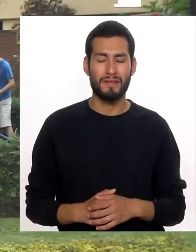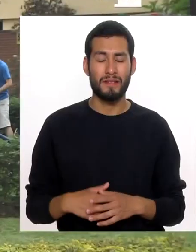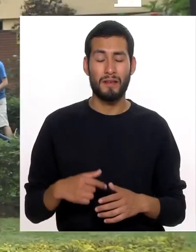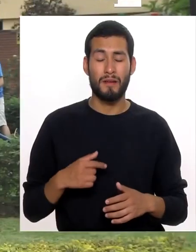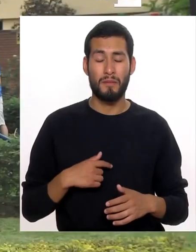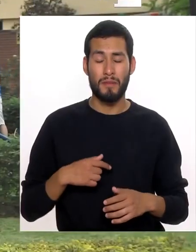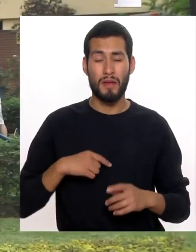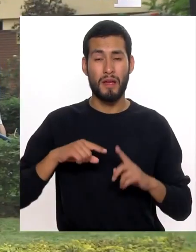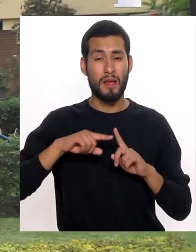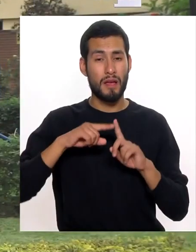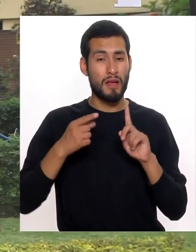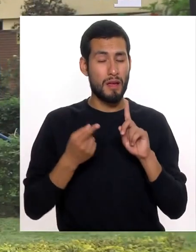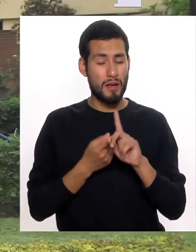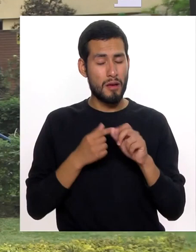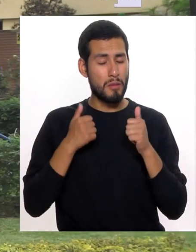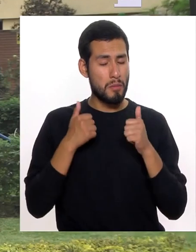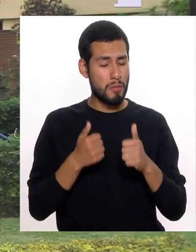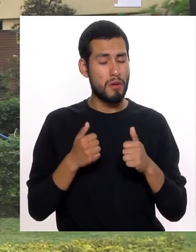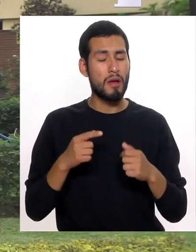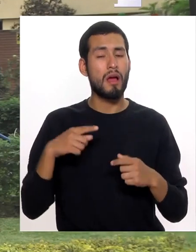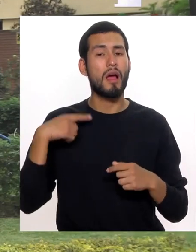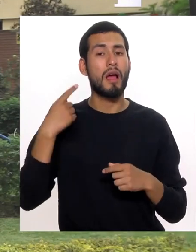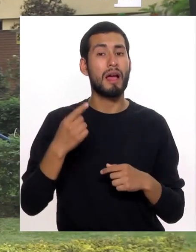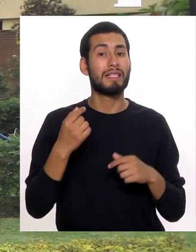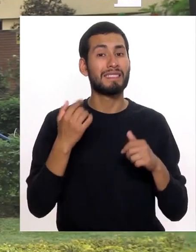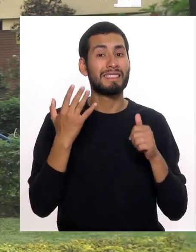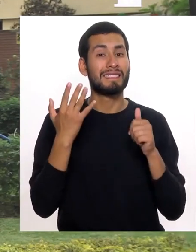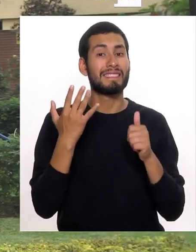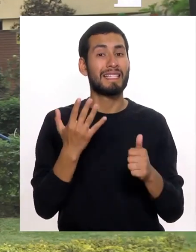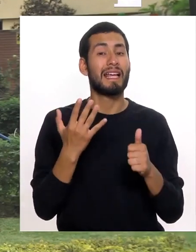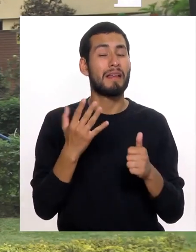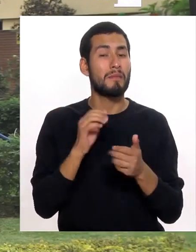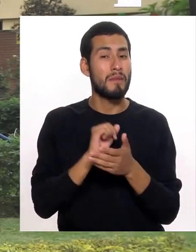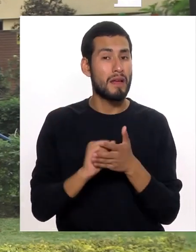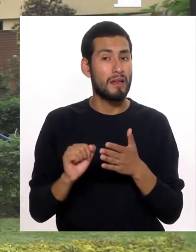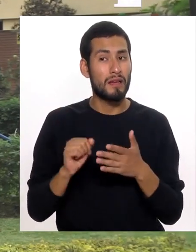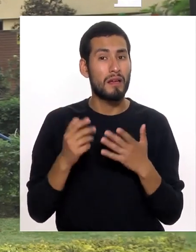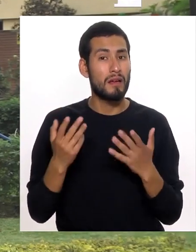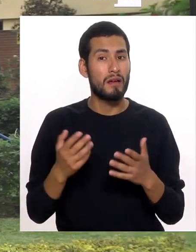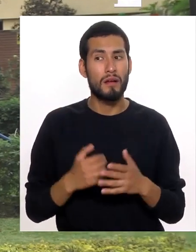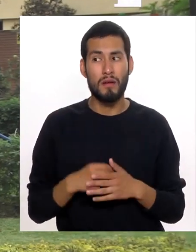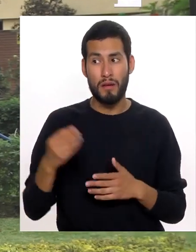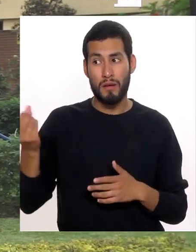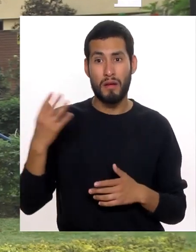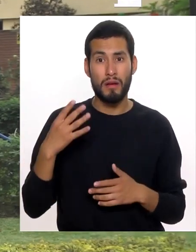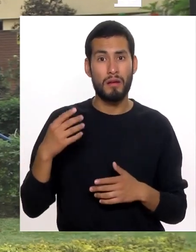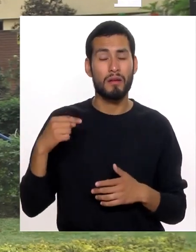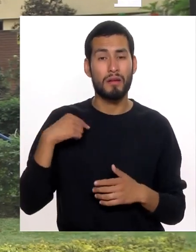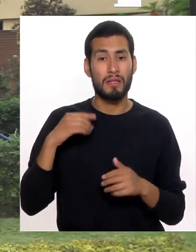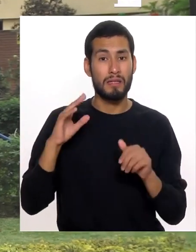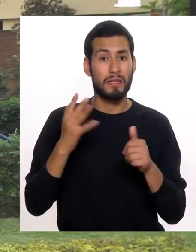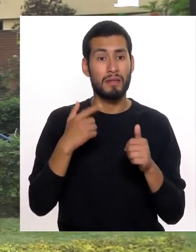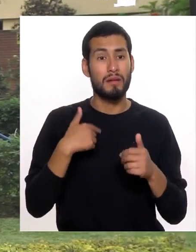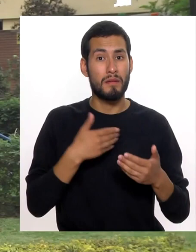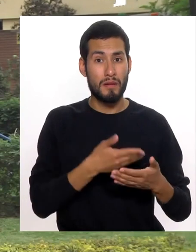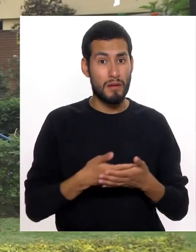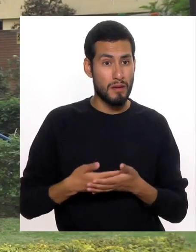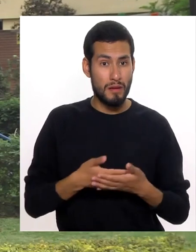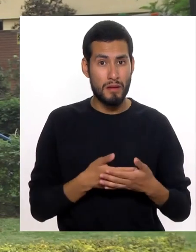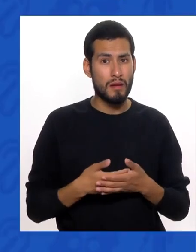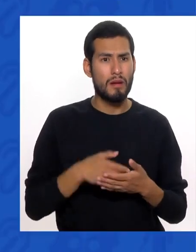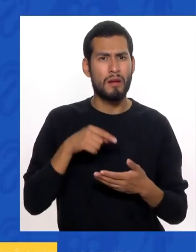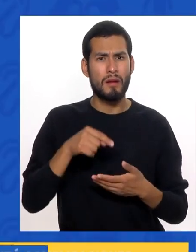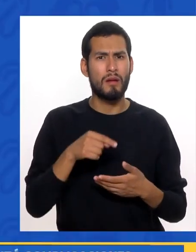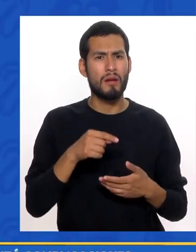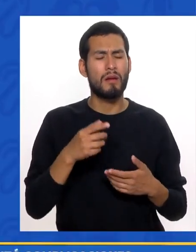Mi embarazo Fue bastante bien Hasta el sexto mes En el cual Nos dijeron En el sexo del bebé